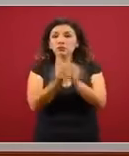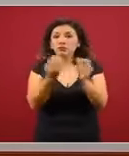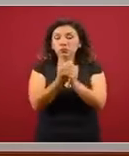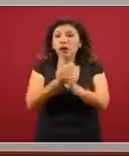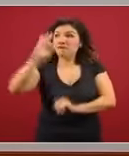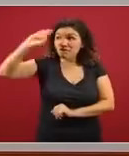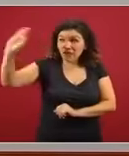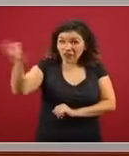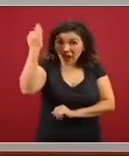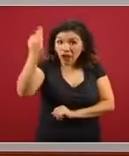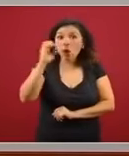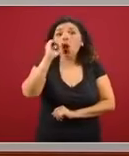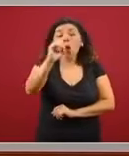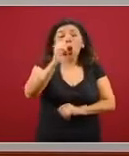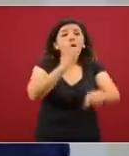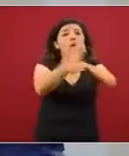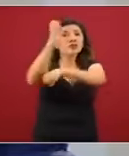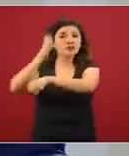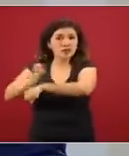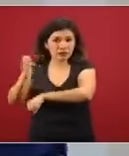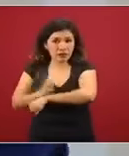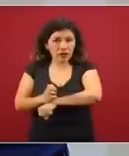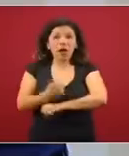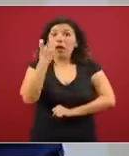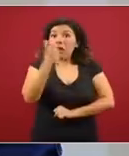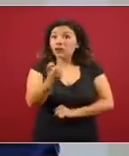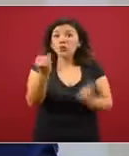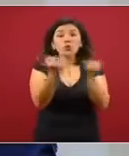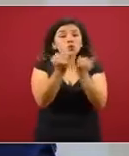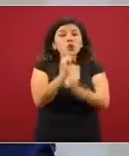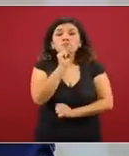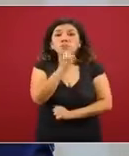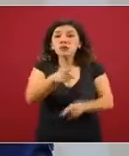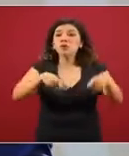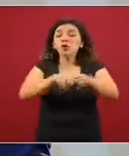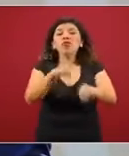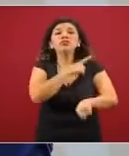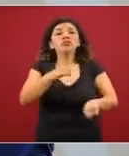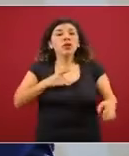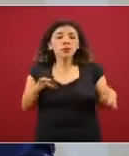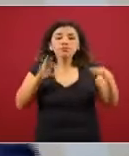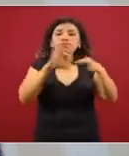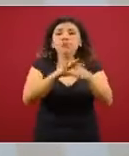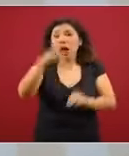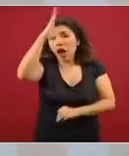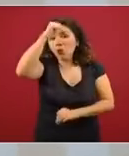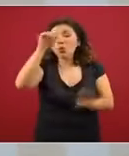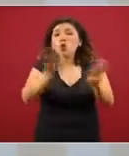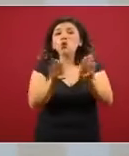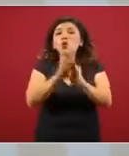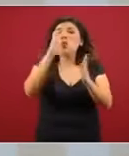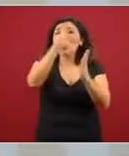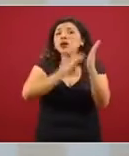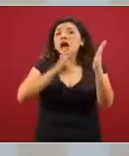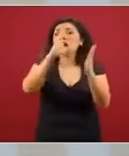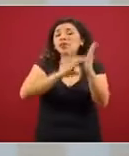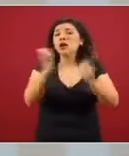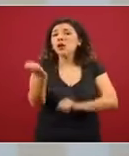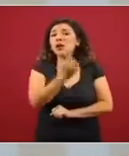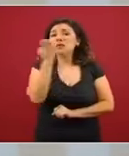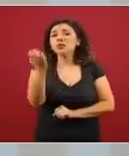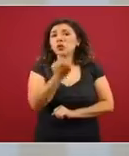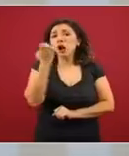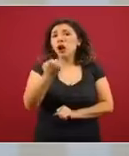tanto federal como locales. Y así es el caso de sujetarse al calendario escolar